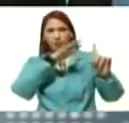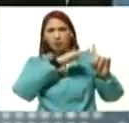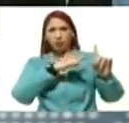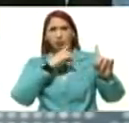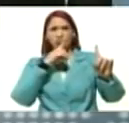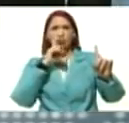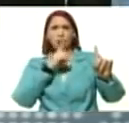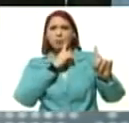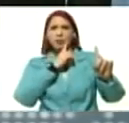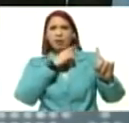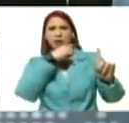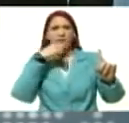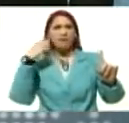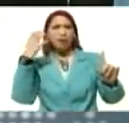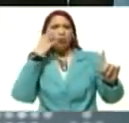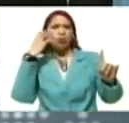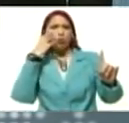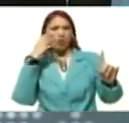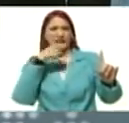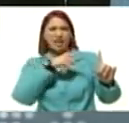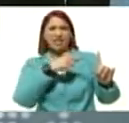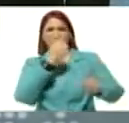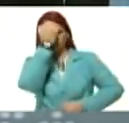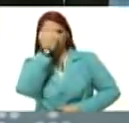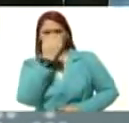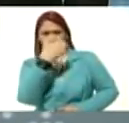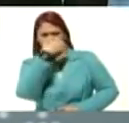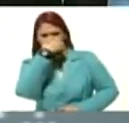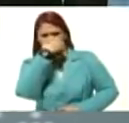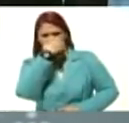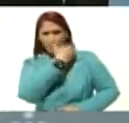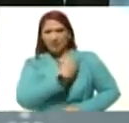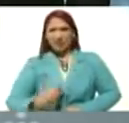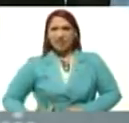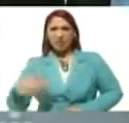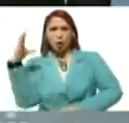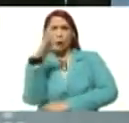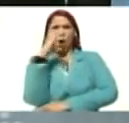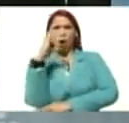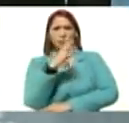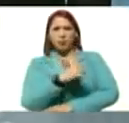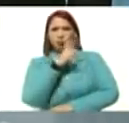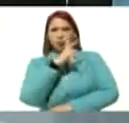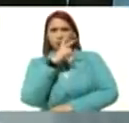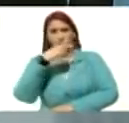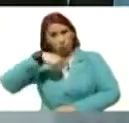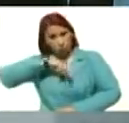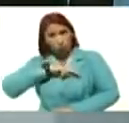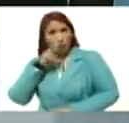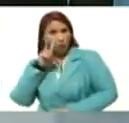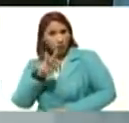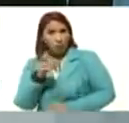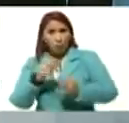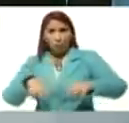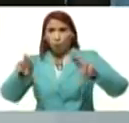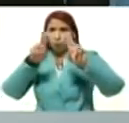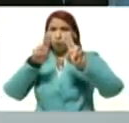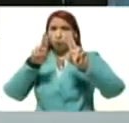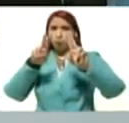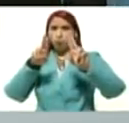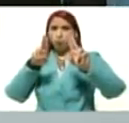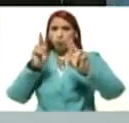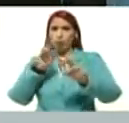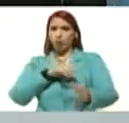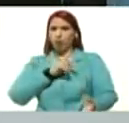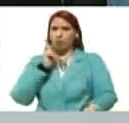el paraco, narcotraficante, presidente de Colombia, hoy lo dijo, en la ONU, se fue para